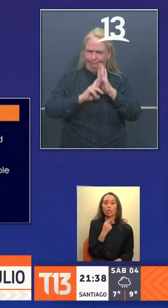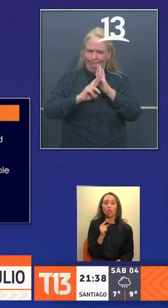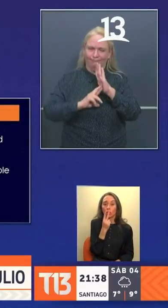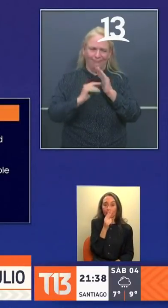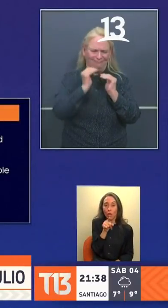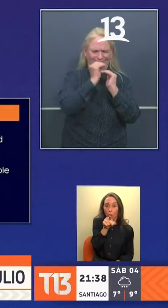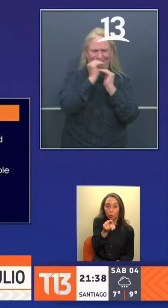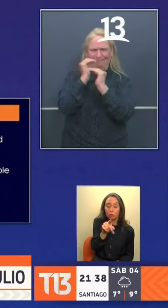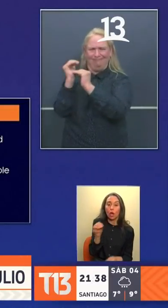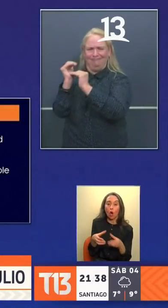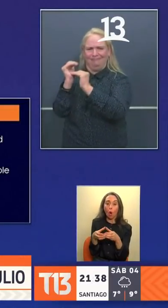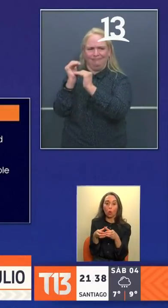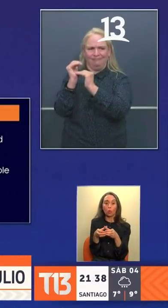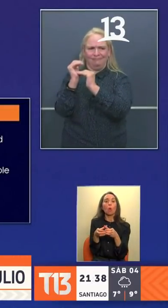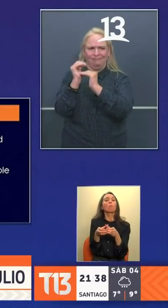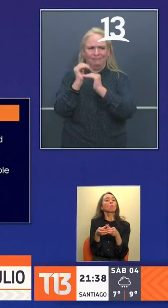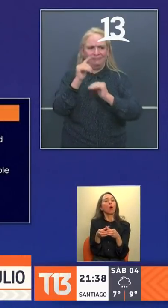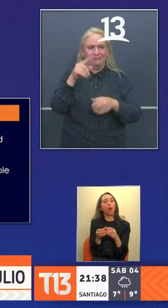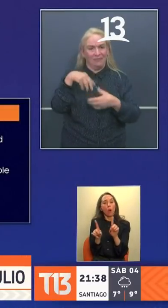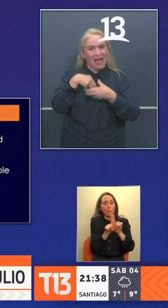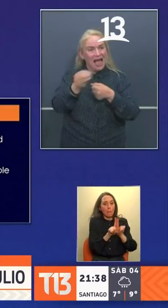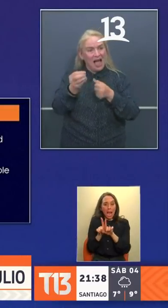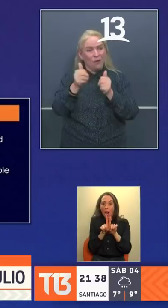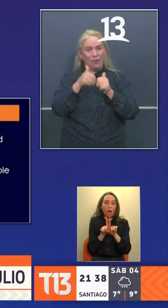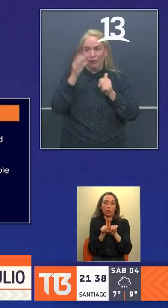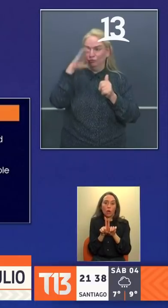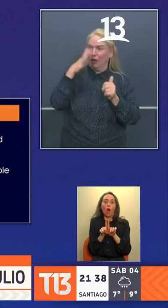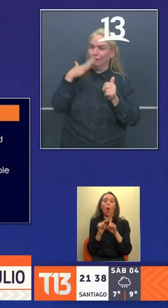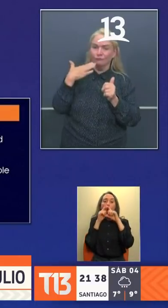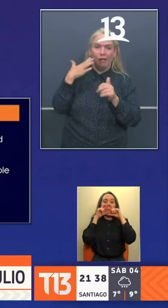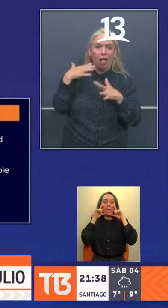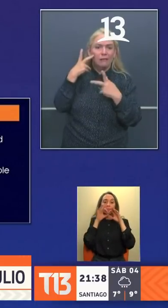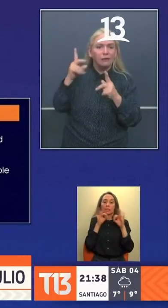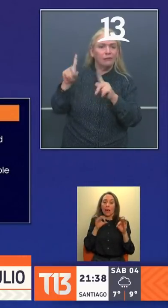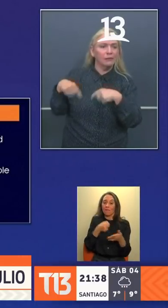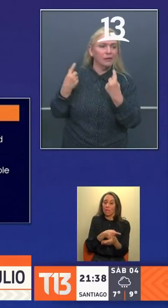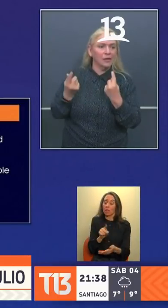estar físicamente distanciados y sin usar mascarilla el fin de semana.